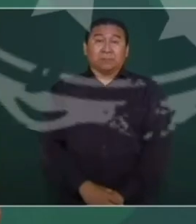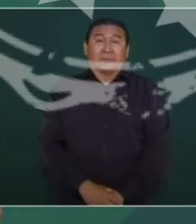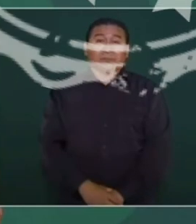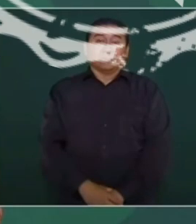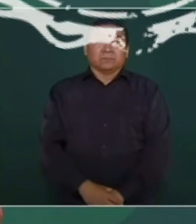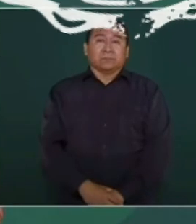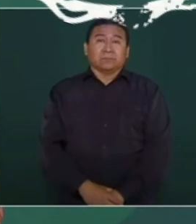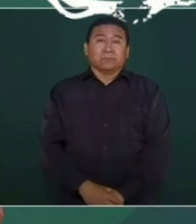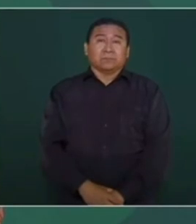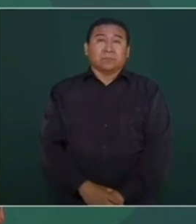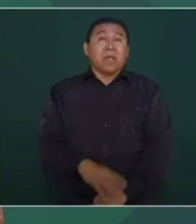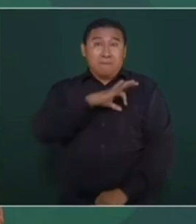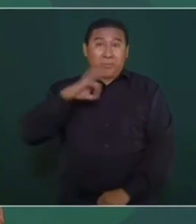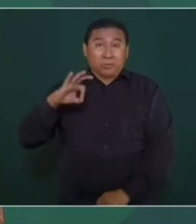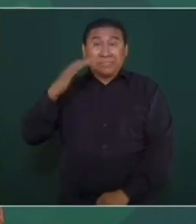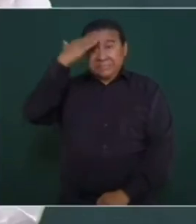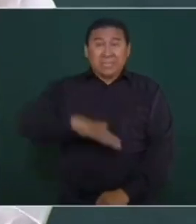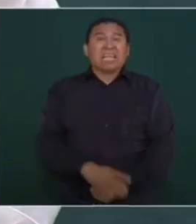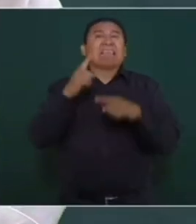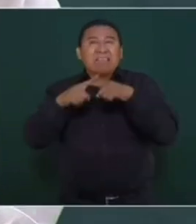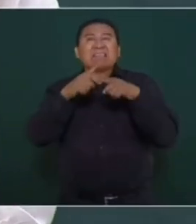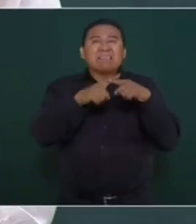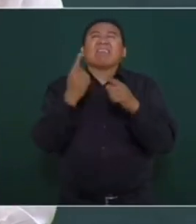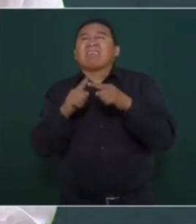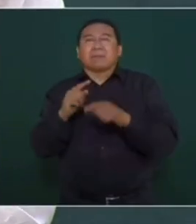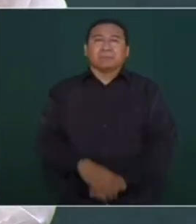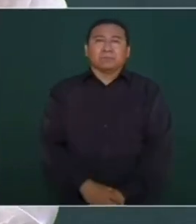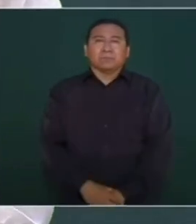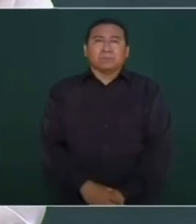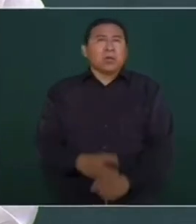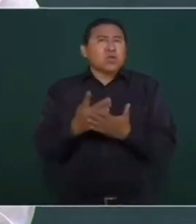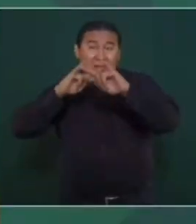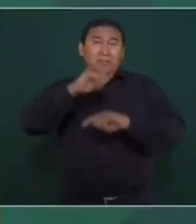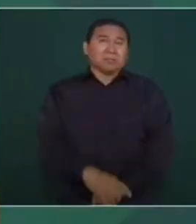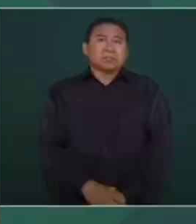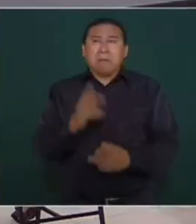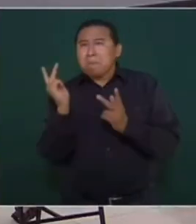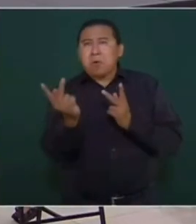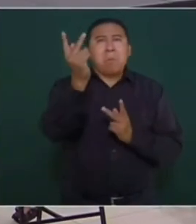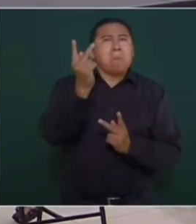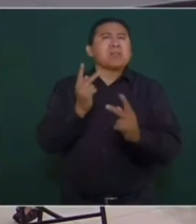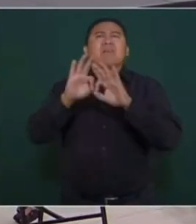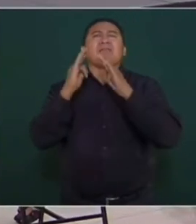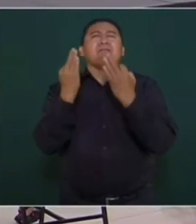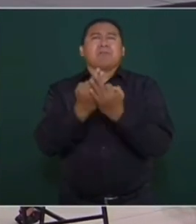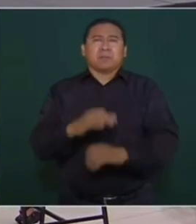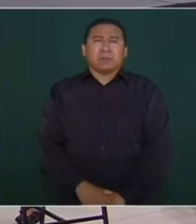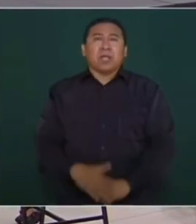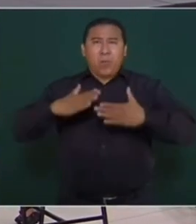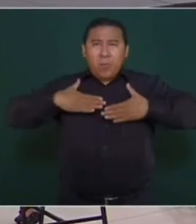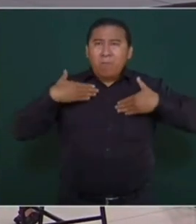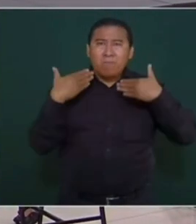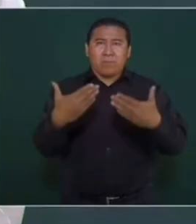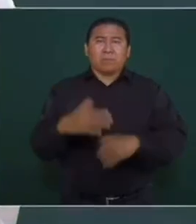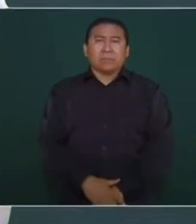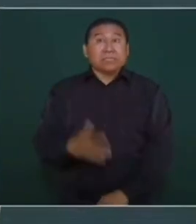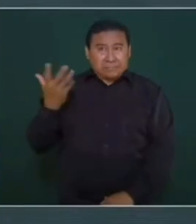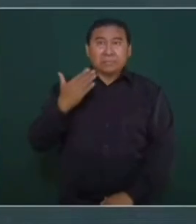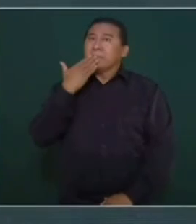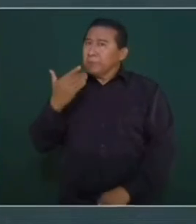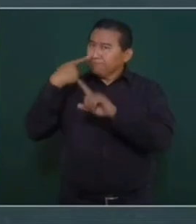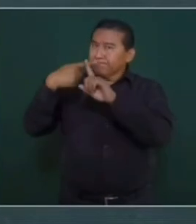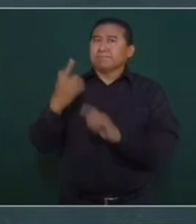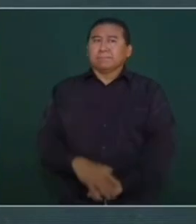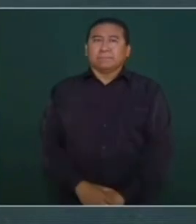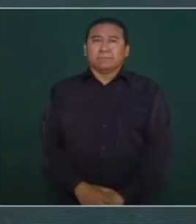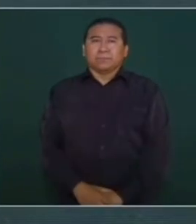Hay la posibilidad de saber quién es quién con la aplicación de encuestas. La encuesta es un método confiable, si se aplica bien,